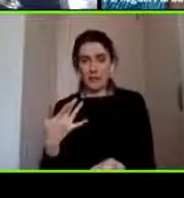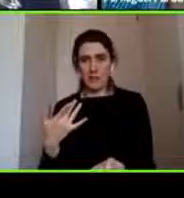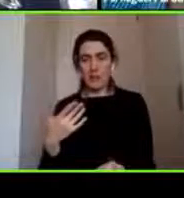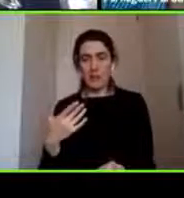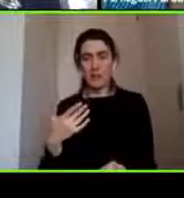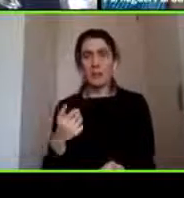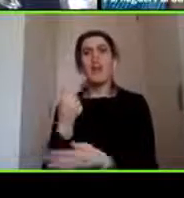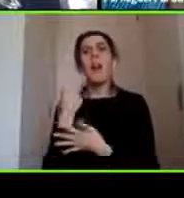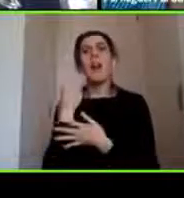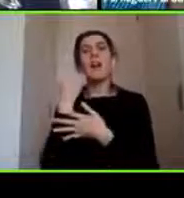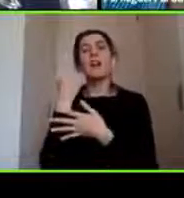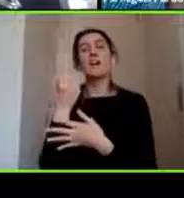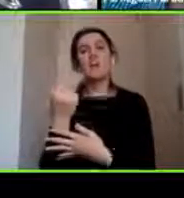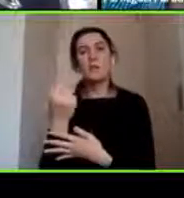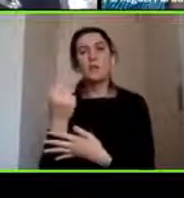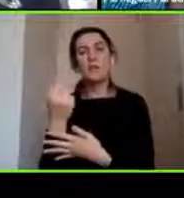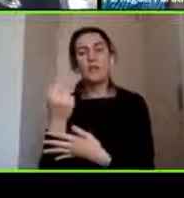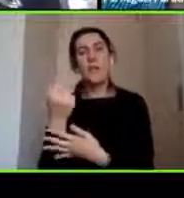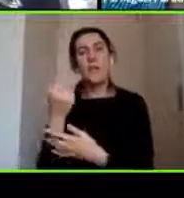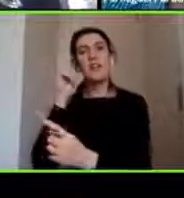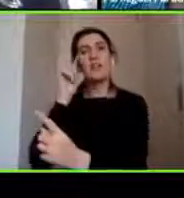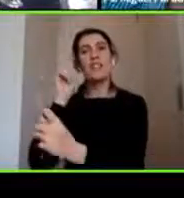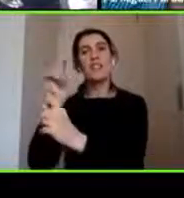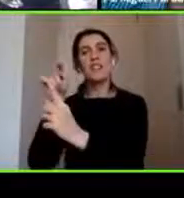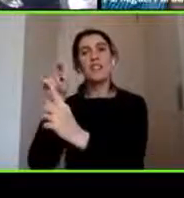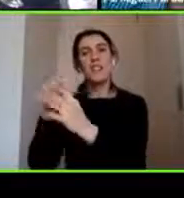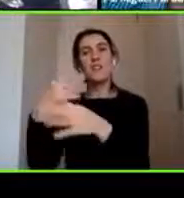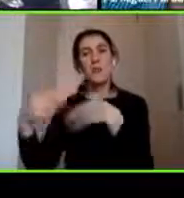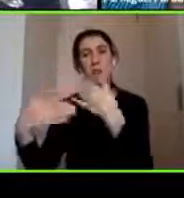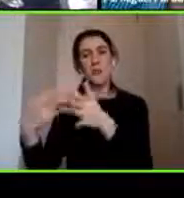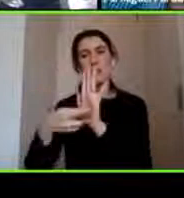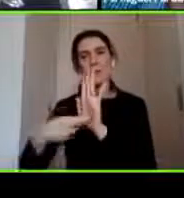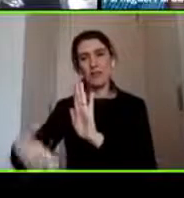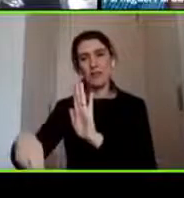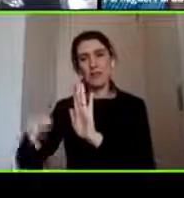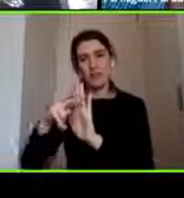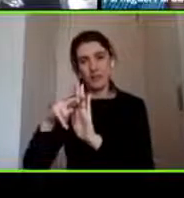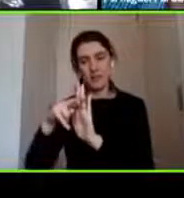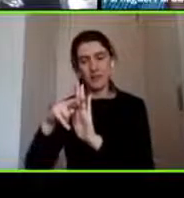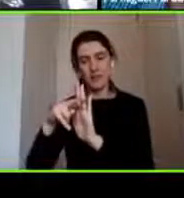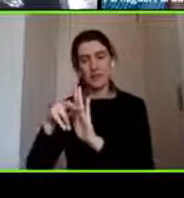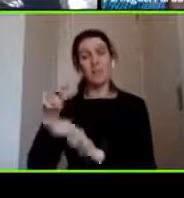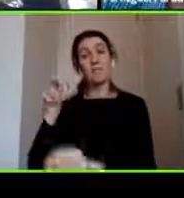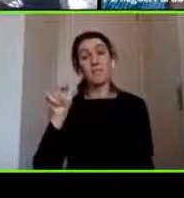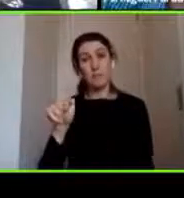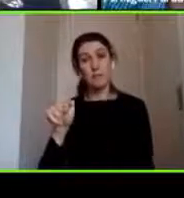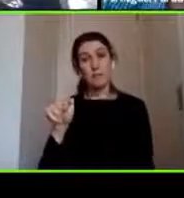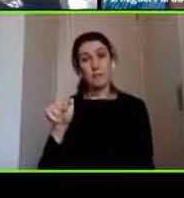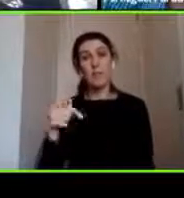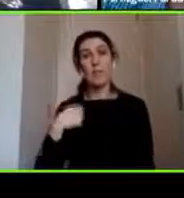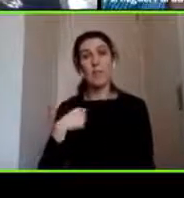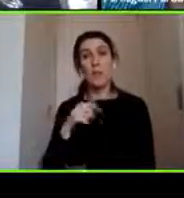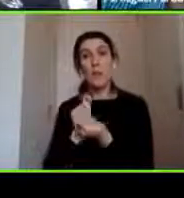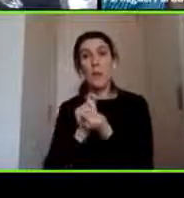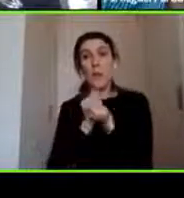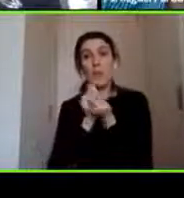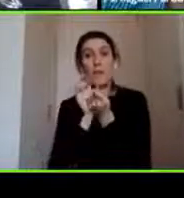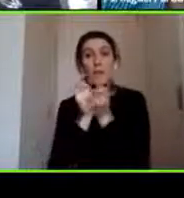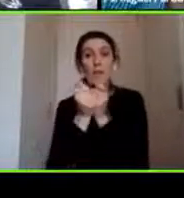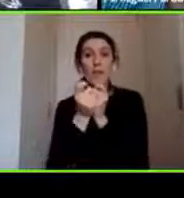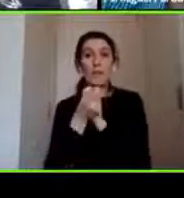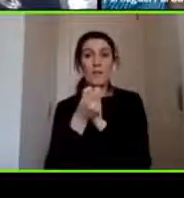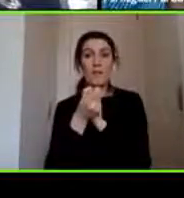intervención o los procesos o de rehabilitación entonces en ese sentido yo voy a modificando quizás también esta evaluación